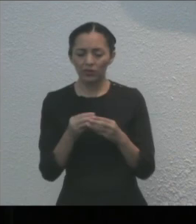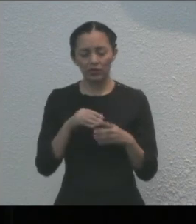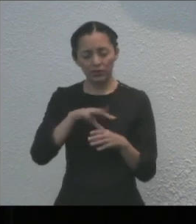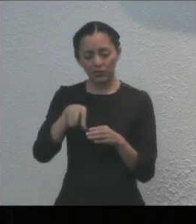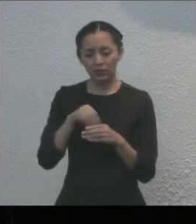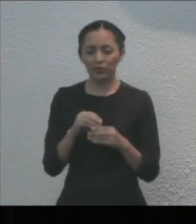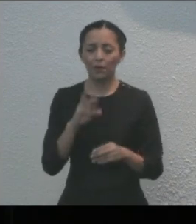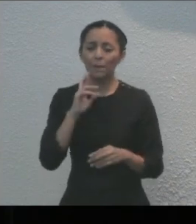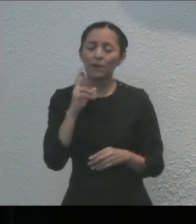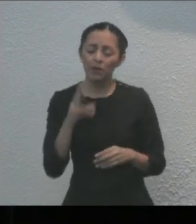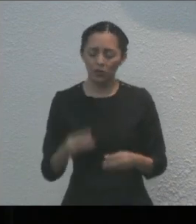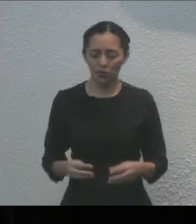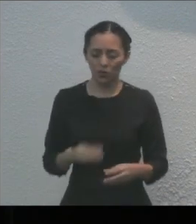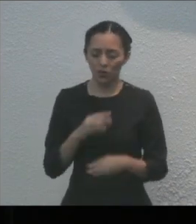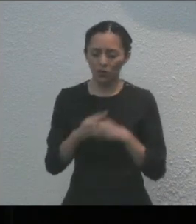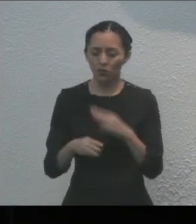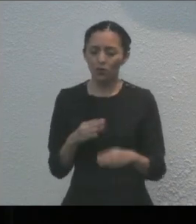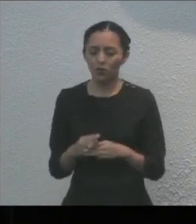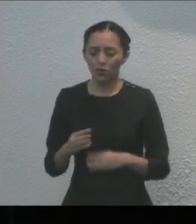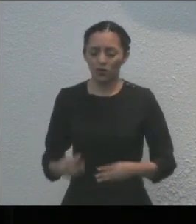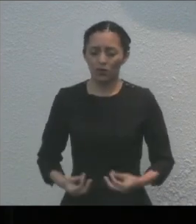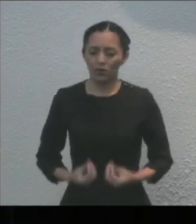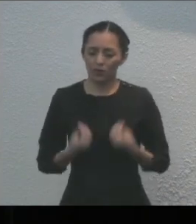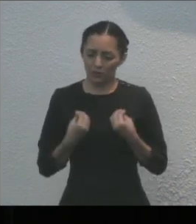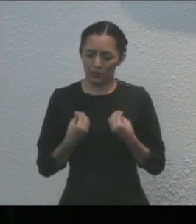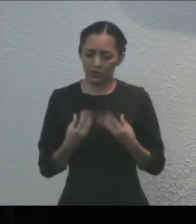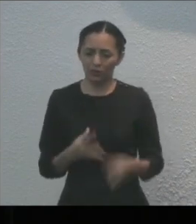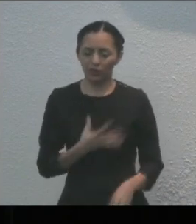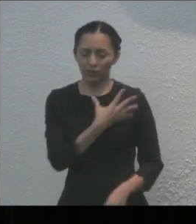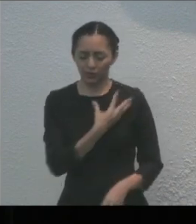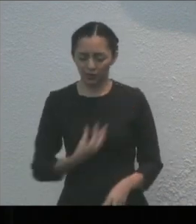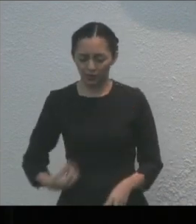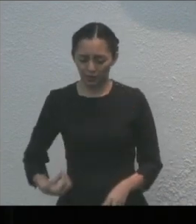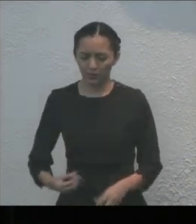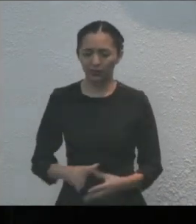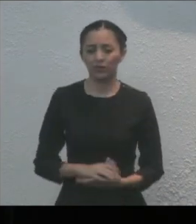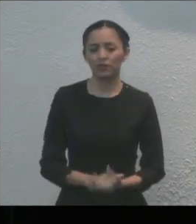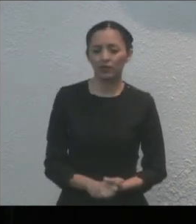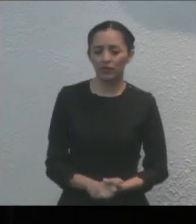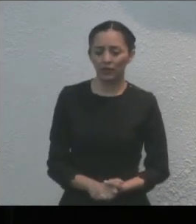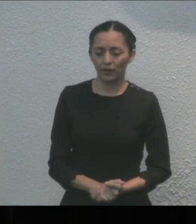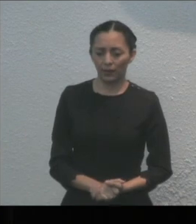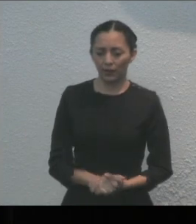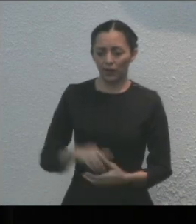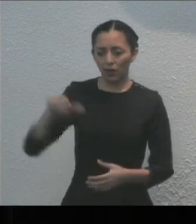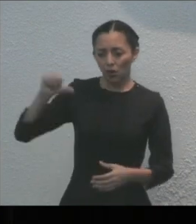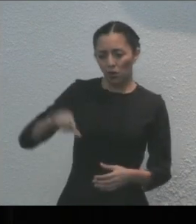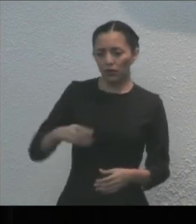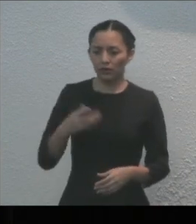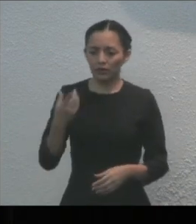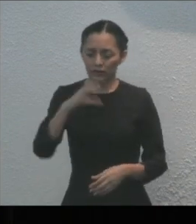mejor mundo para nuestras hijas y nuestros hijos. Las mujeres en Quintana Roo, hoy le decimos al mundo,